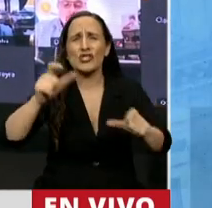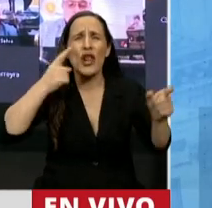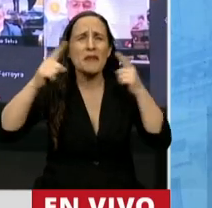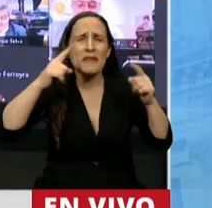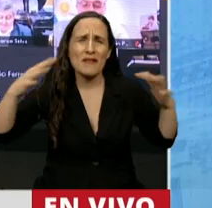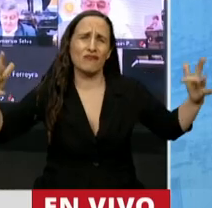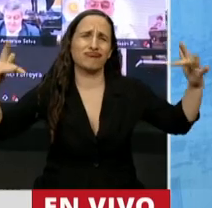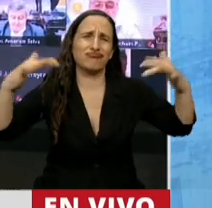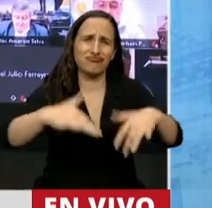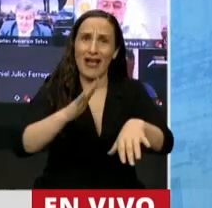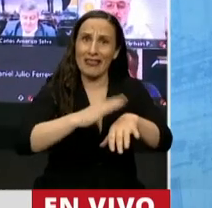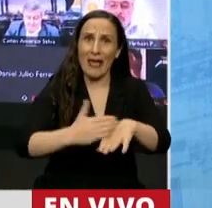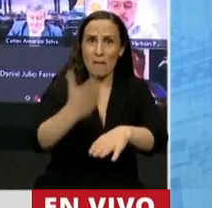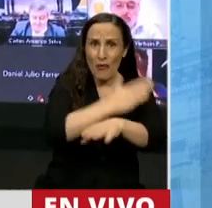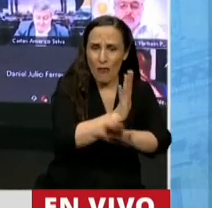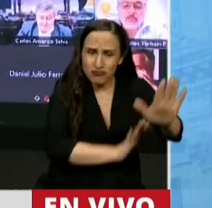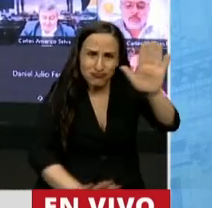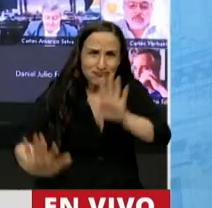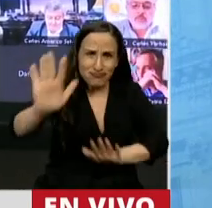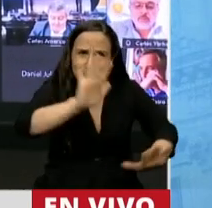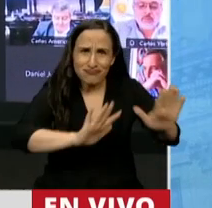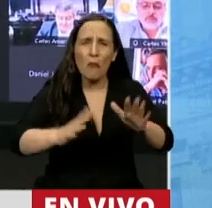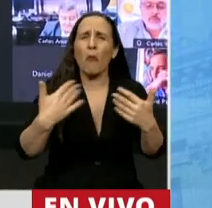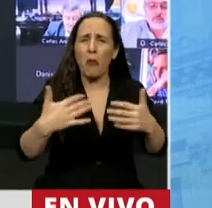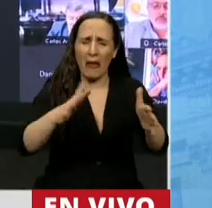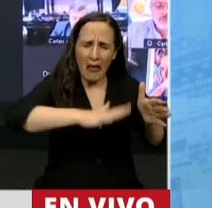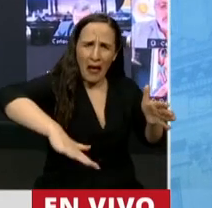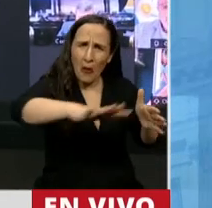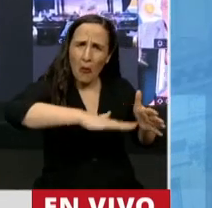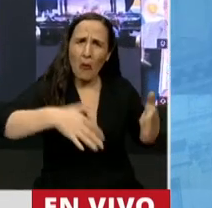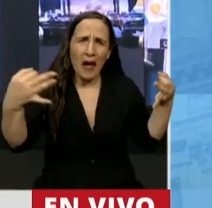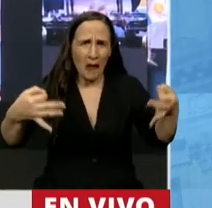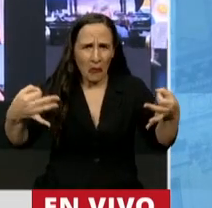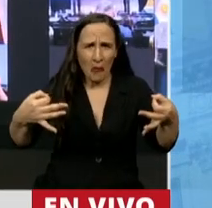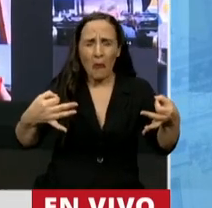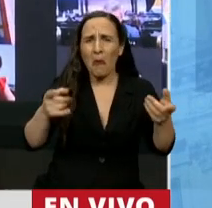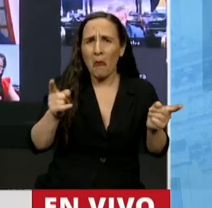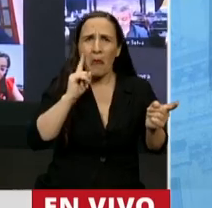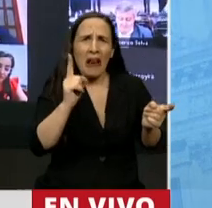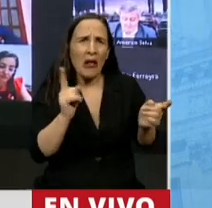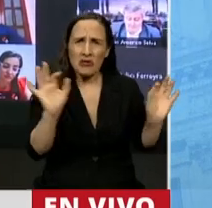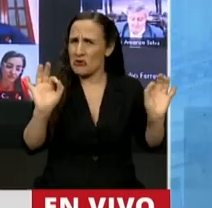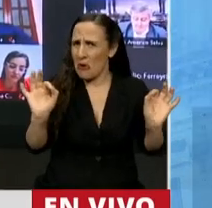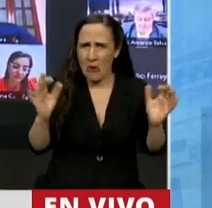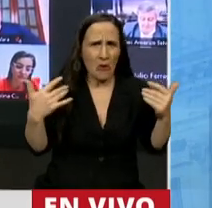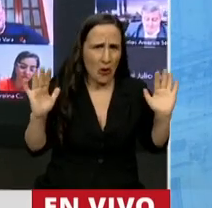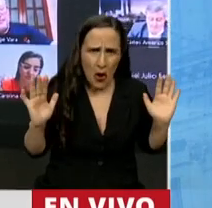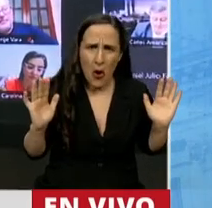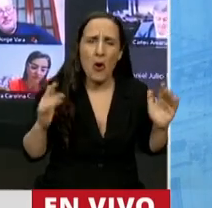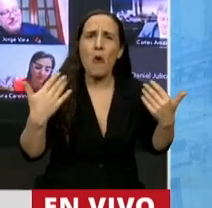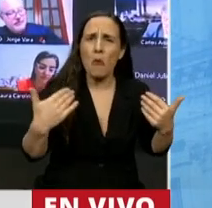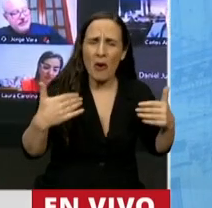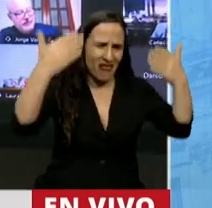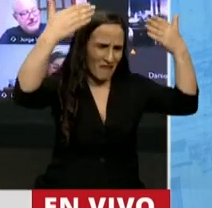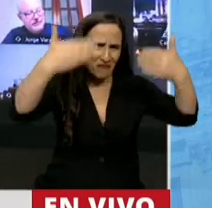y donde con tiempo se puede armar perfectamente un recinto en donde no haya riesgo sanitario para nadie, con cabinas de